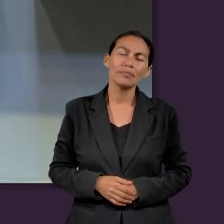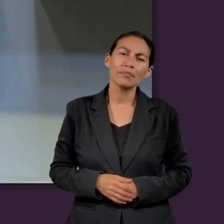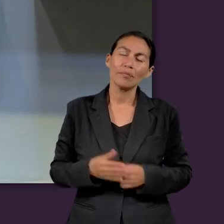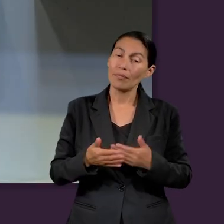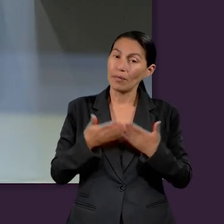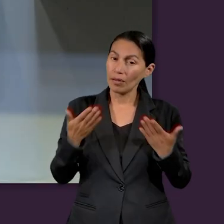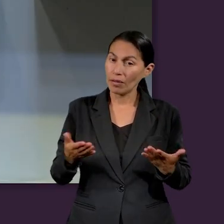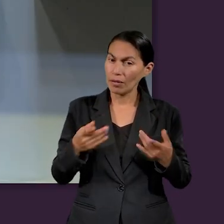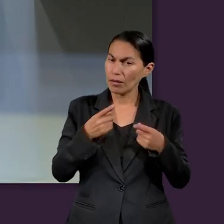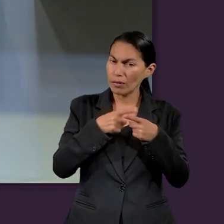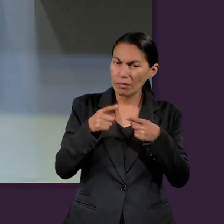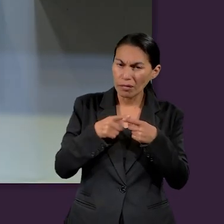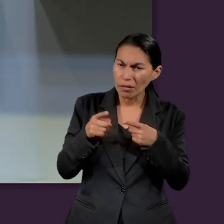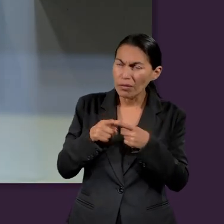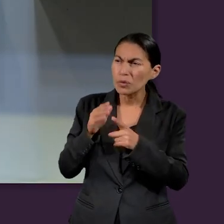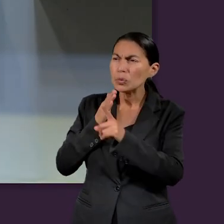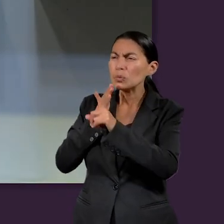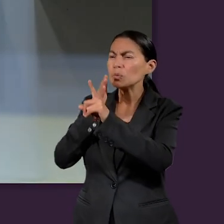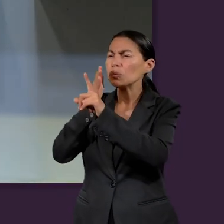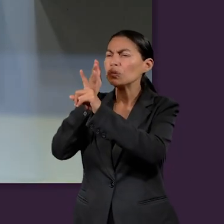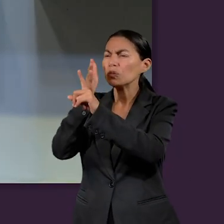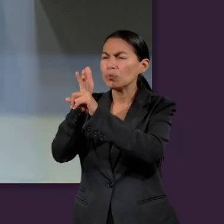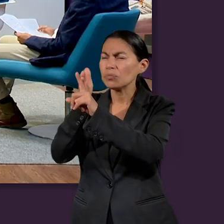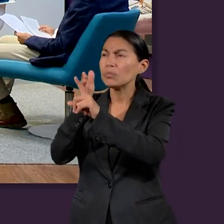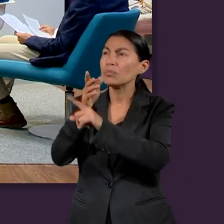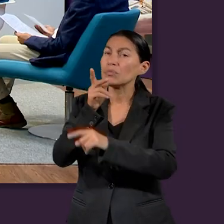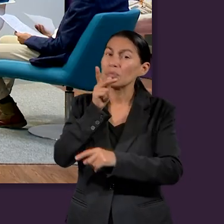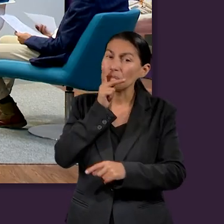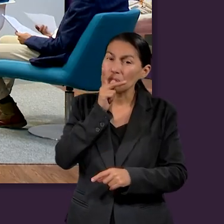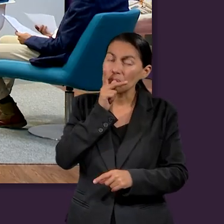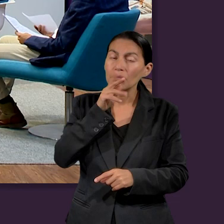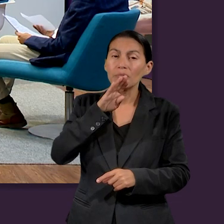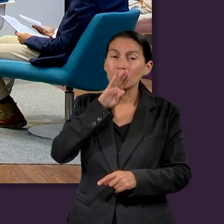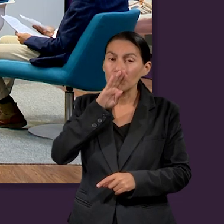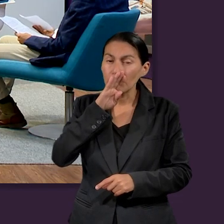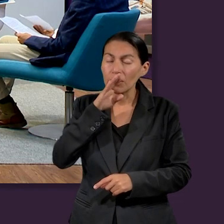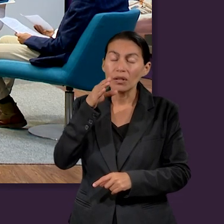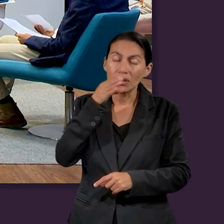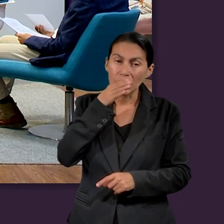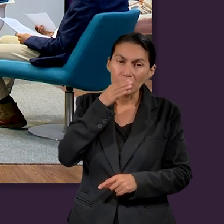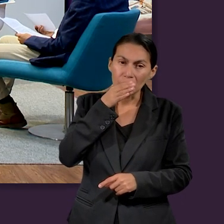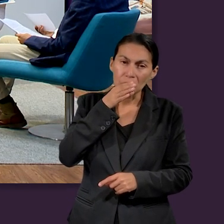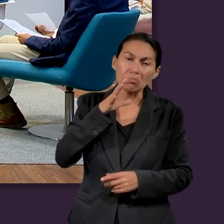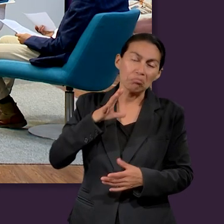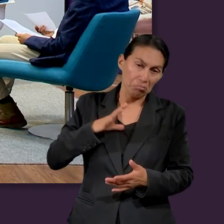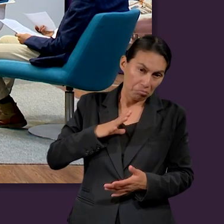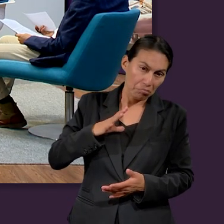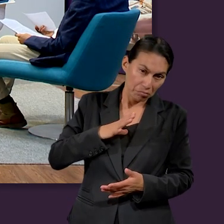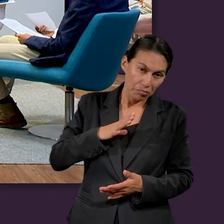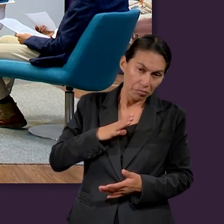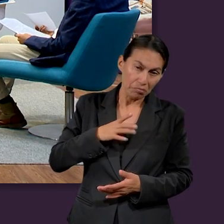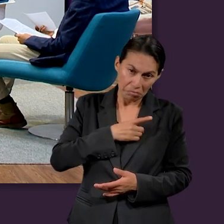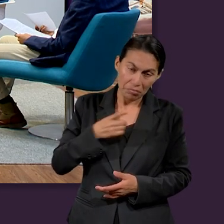bendición y ayuda. Ahora, hay objetivos que los padres cristianos deben de tener